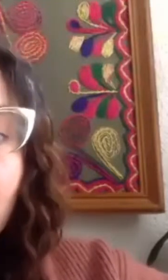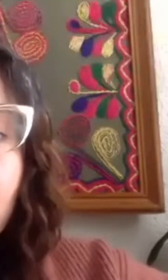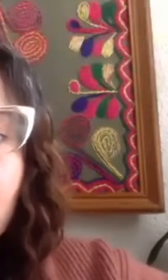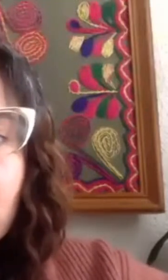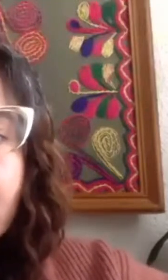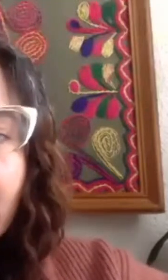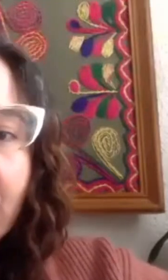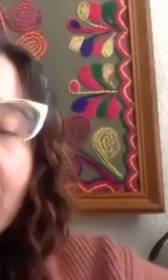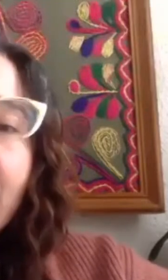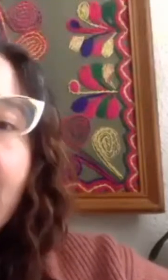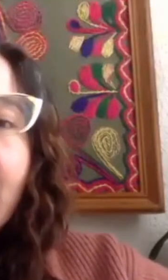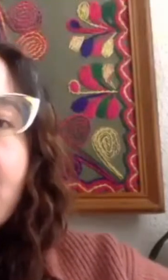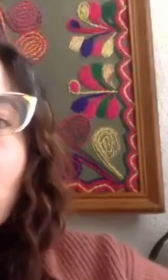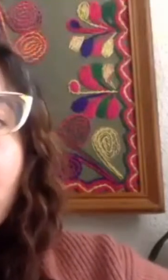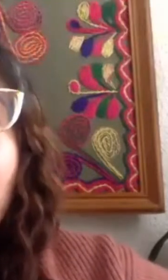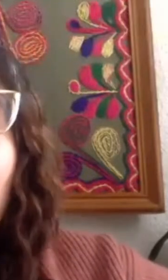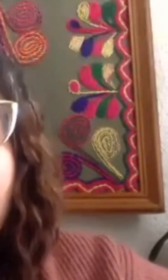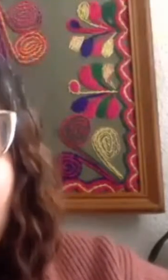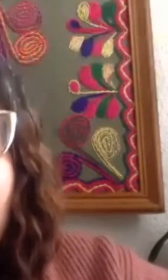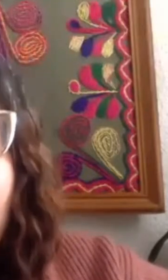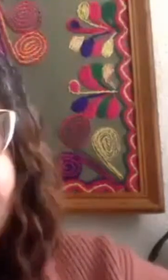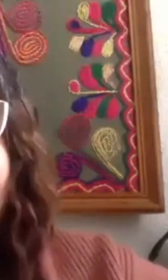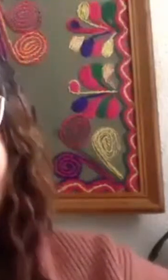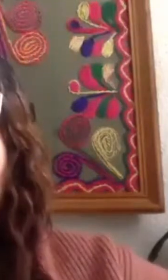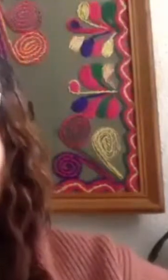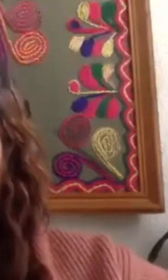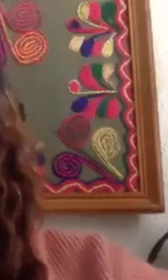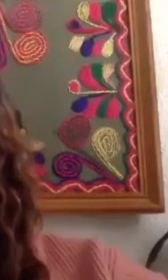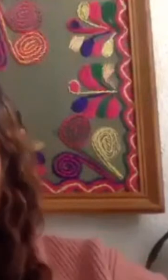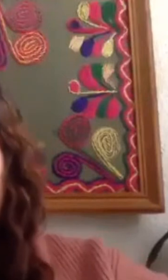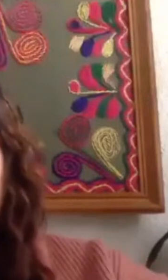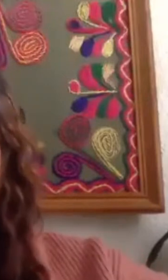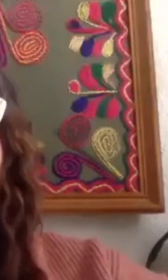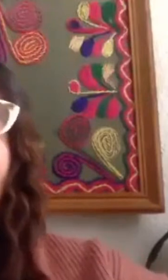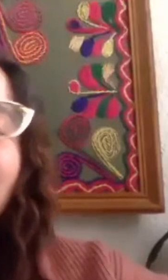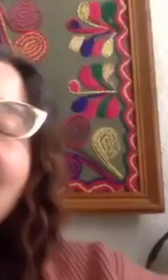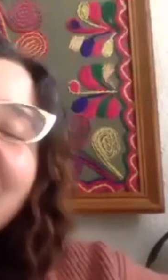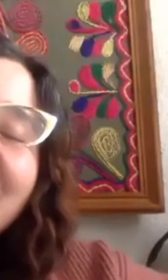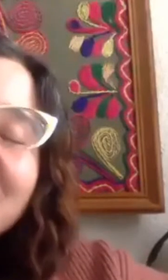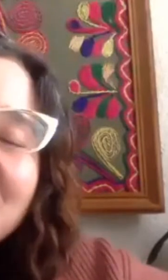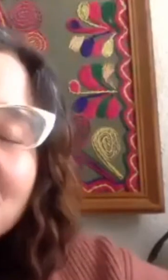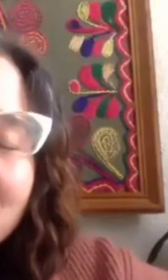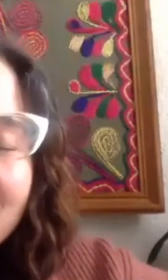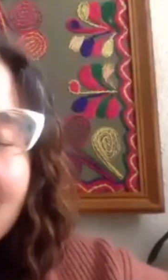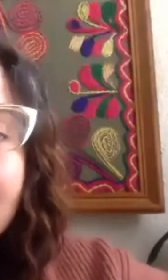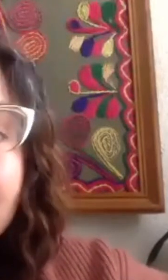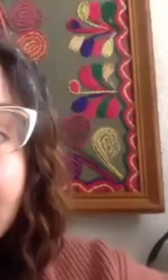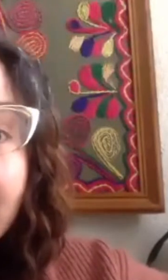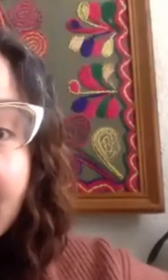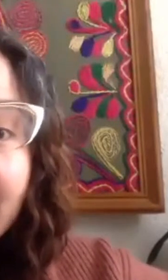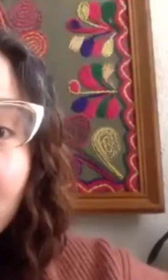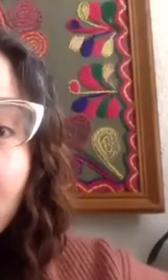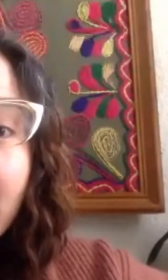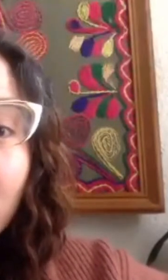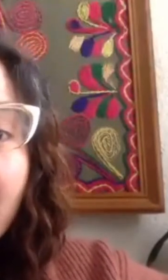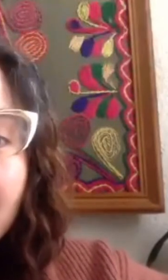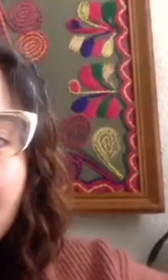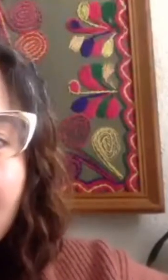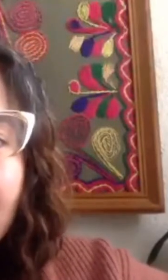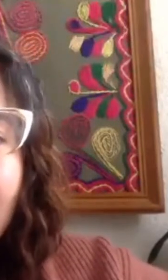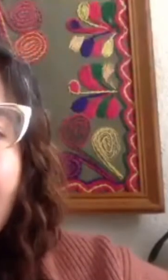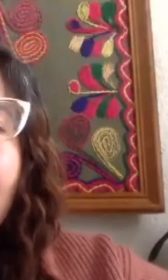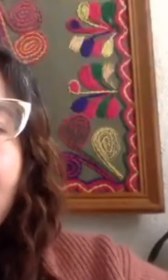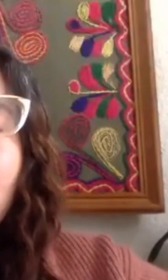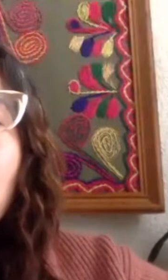y audífonos. Soy la coordinadora de la Cátedra Extraordinaria Inmar Berman en Cine y Teatro de la